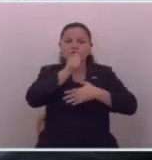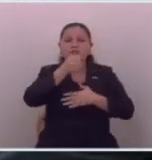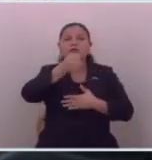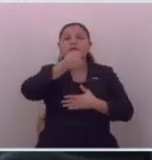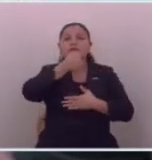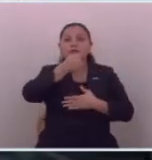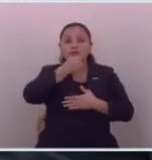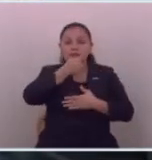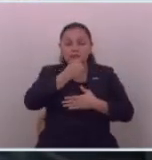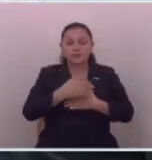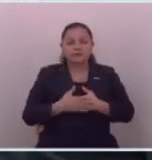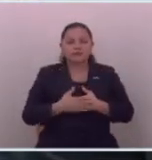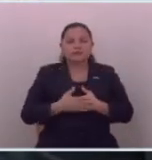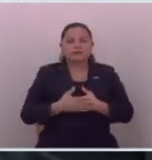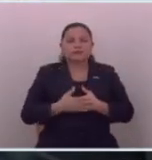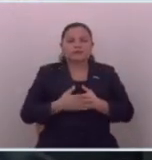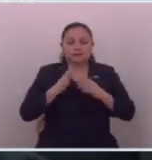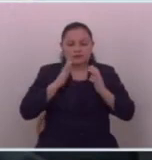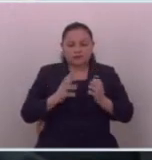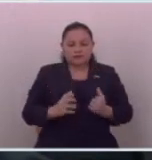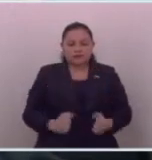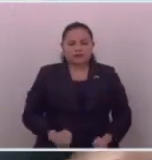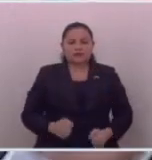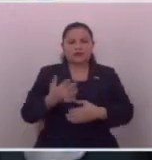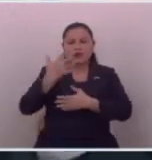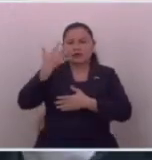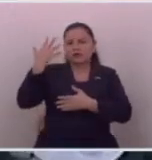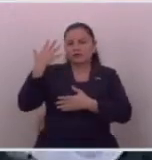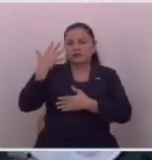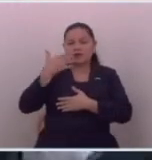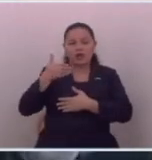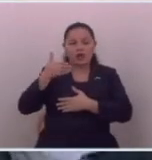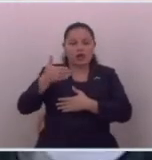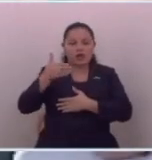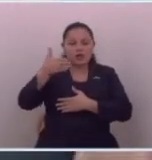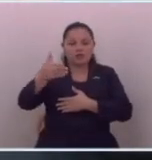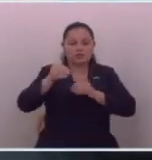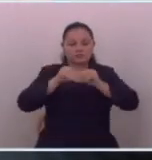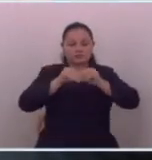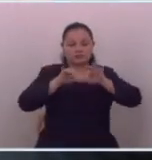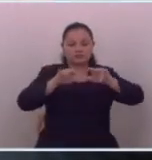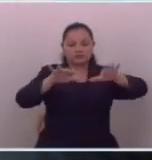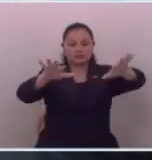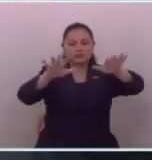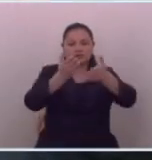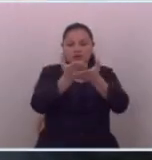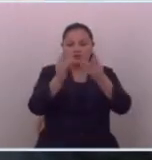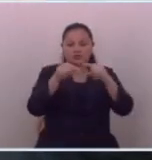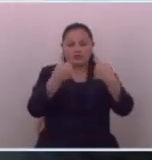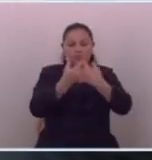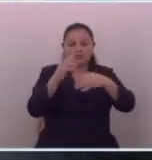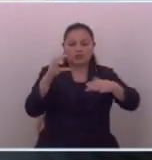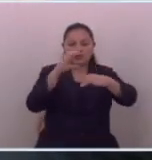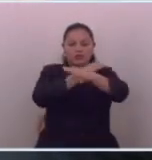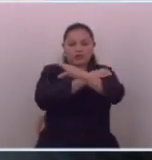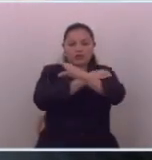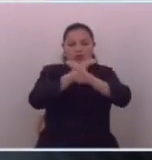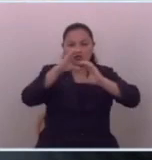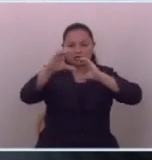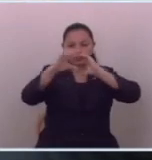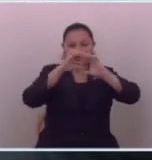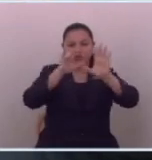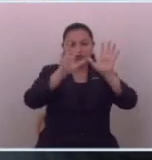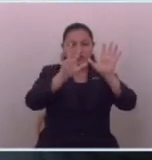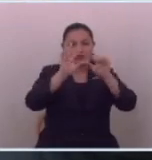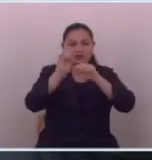información. En los gobiernos pasados, cada año le repartían a estos grupos de poder mediático cerca